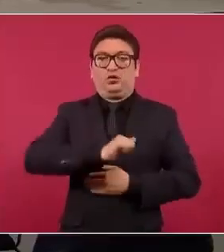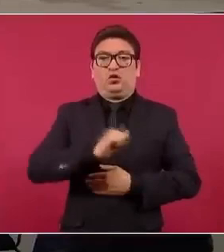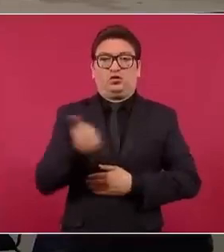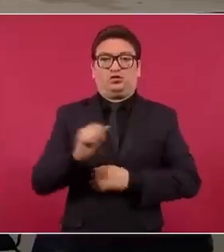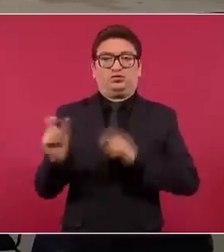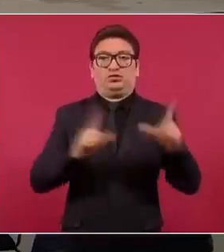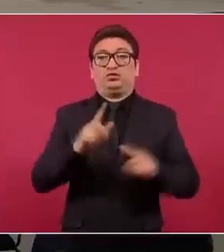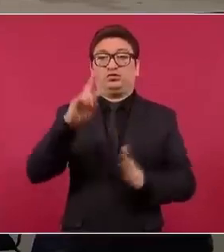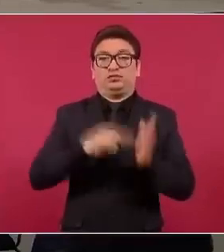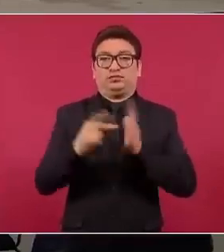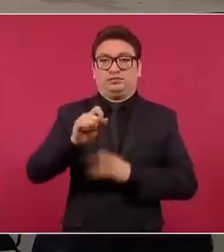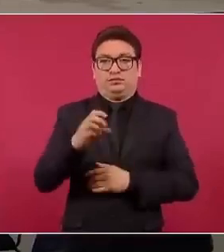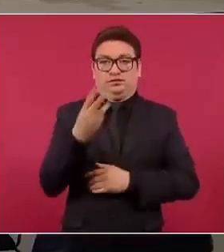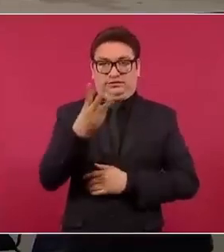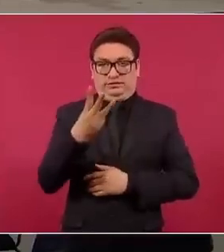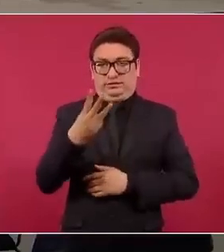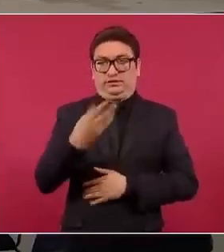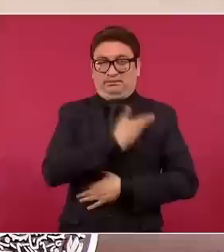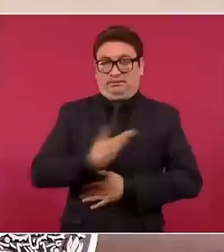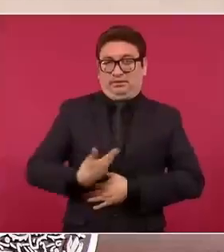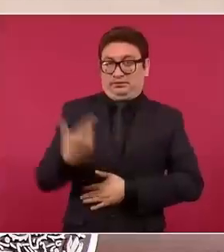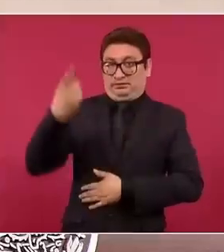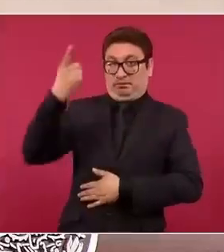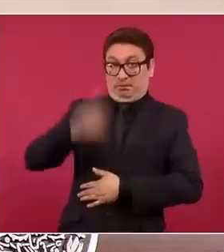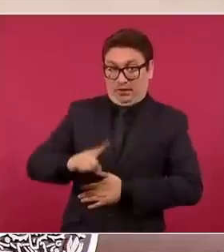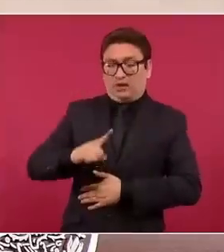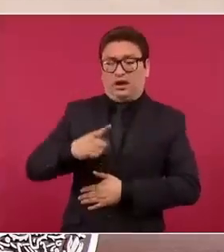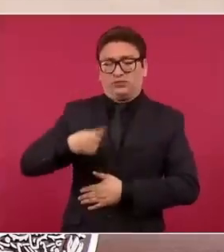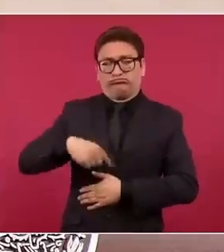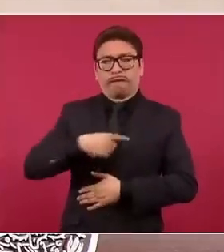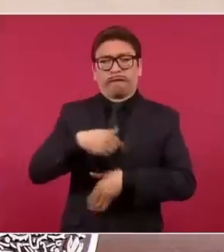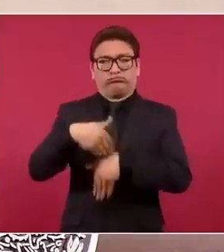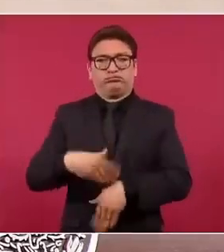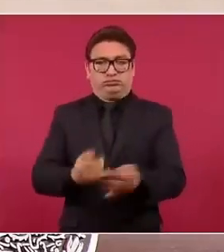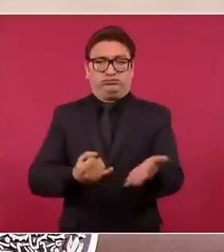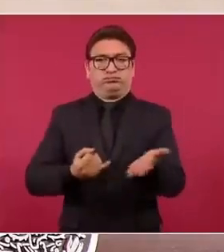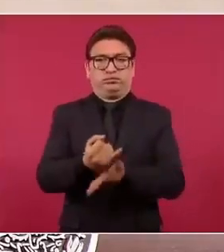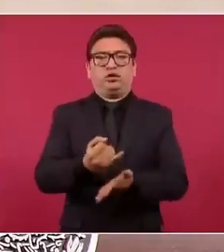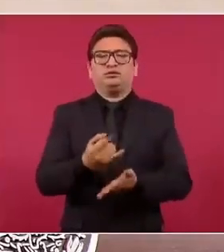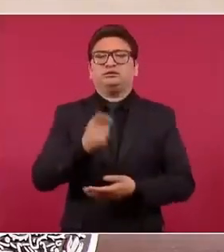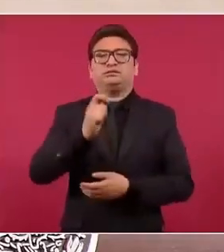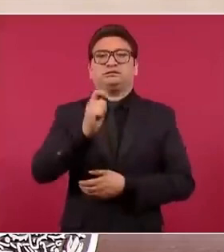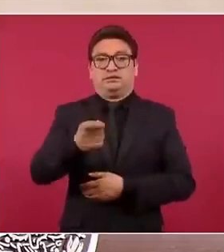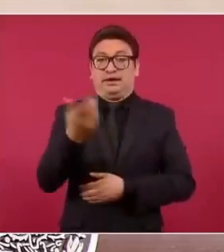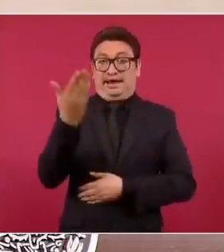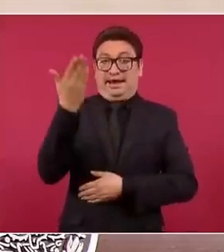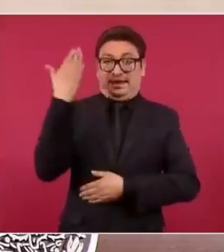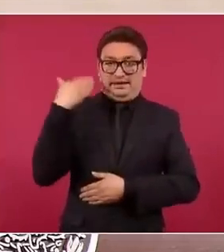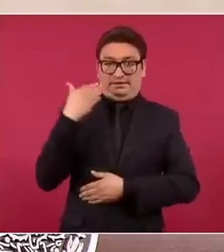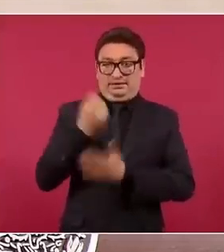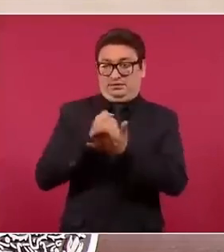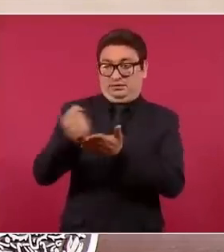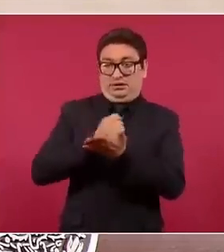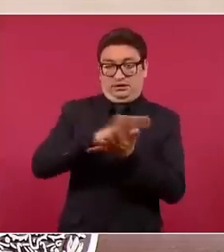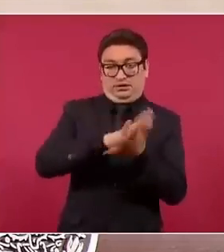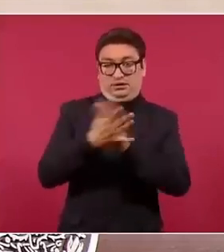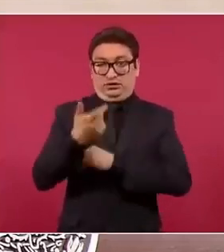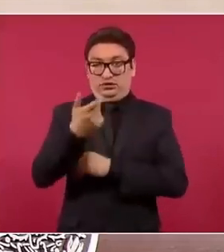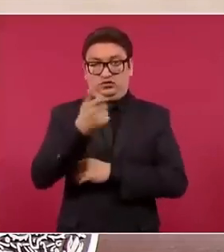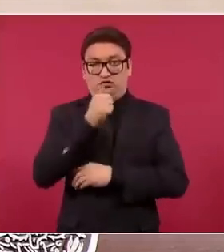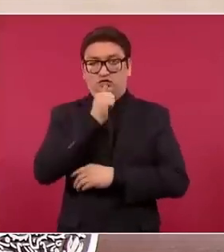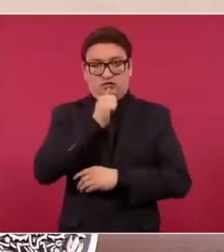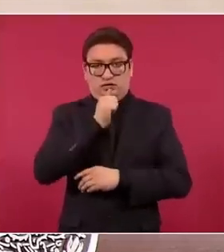en 2023, por instrucciones del presidente, decidimos que los créditos que no se habían convertidos no tuvieran